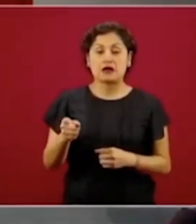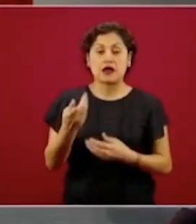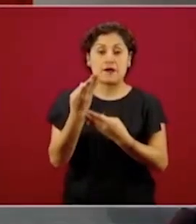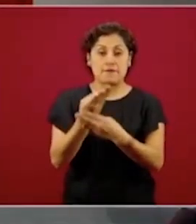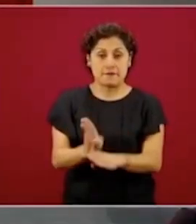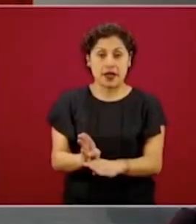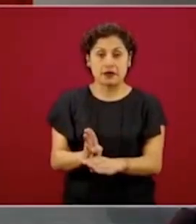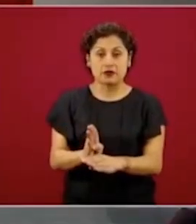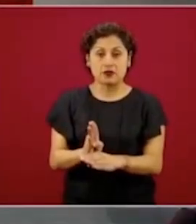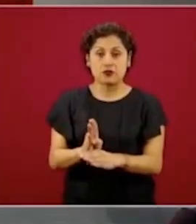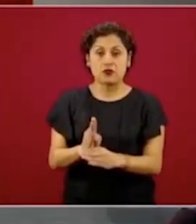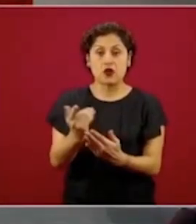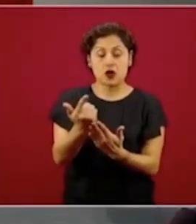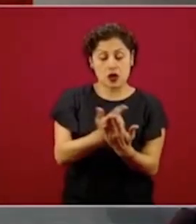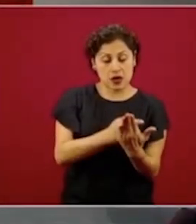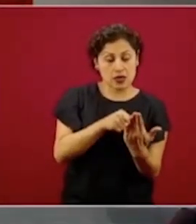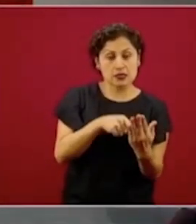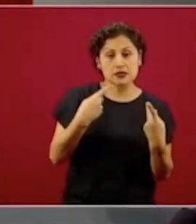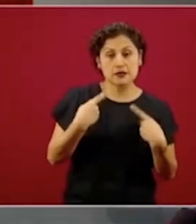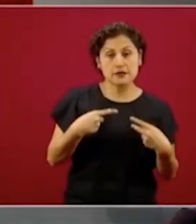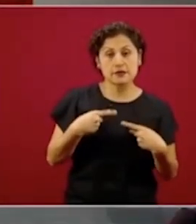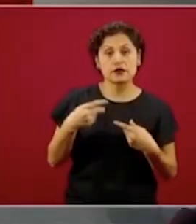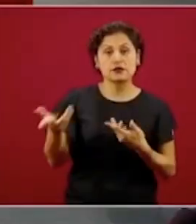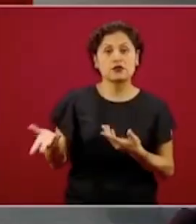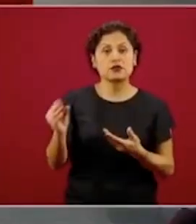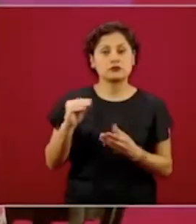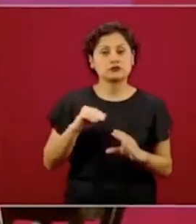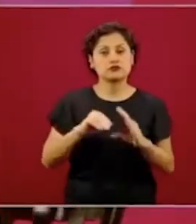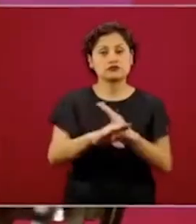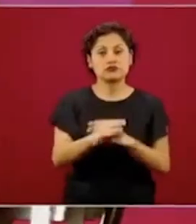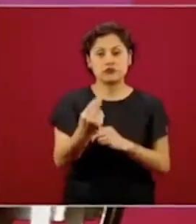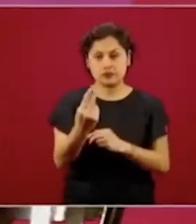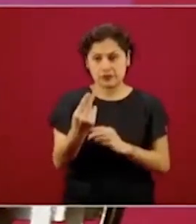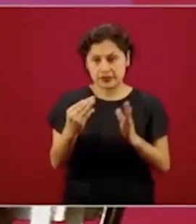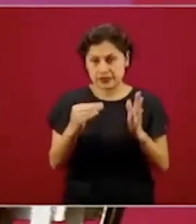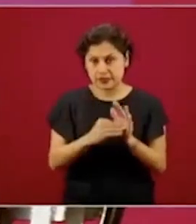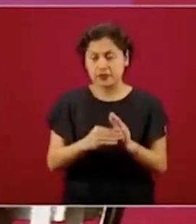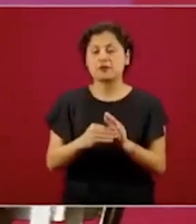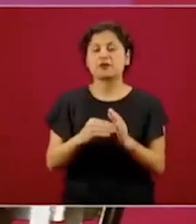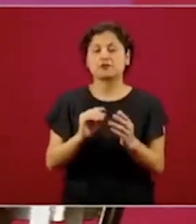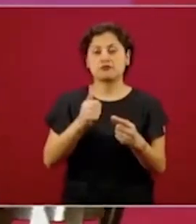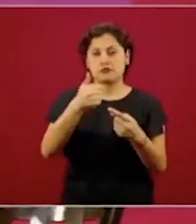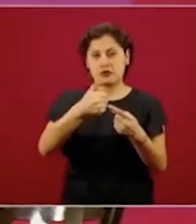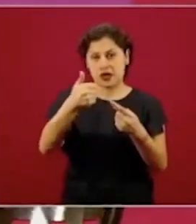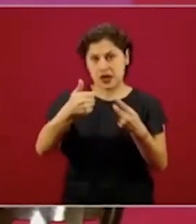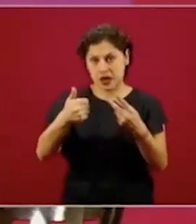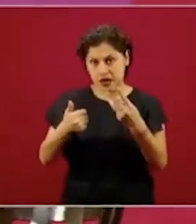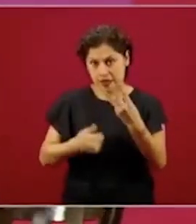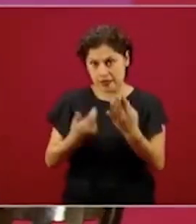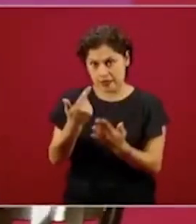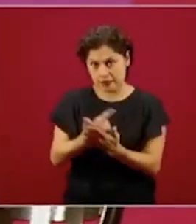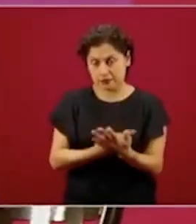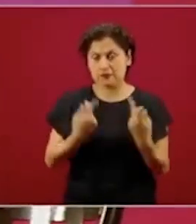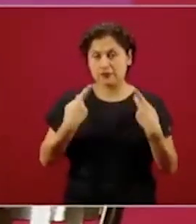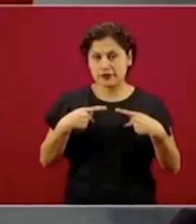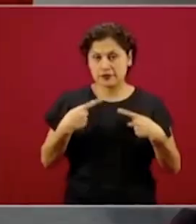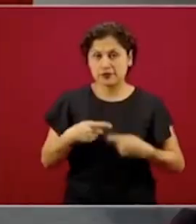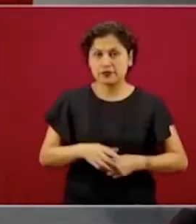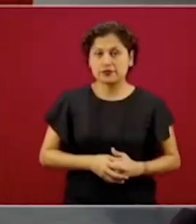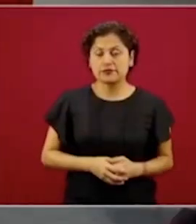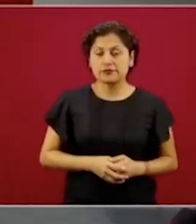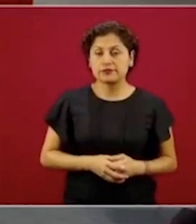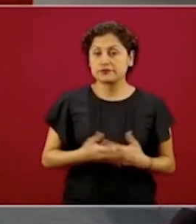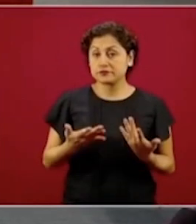y ese lo tenemos ahí. Después hacemos una logística para que los